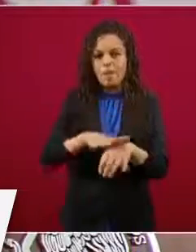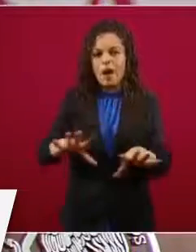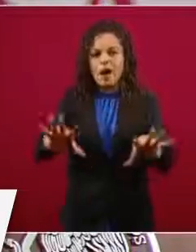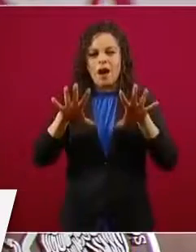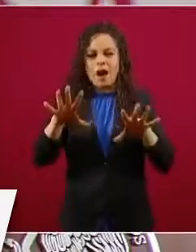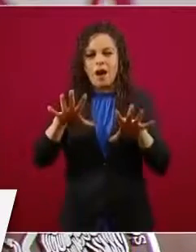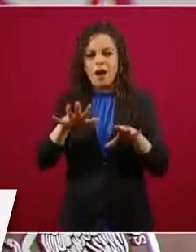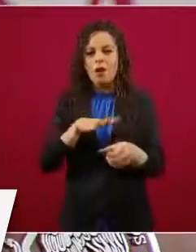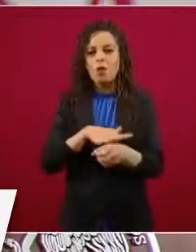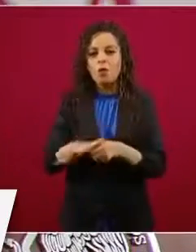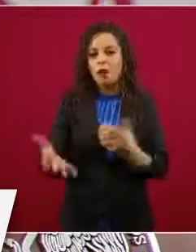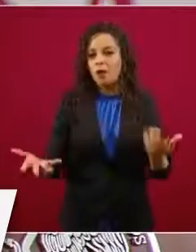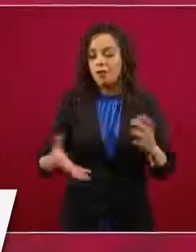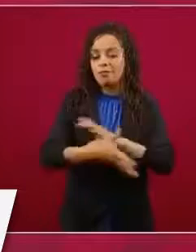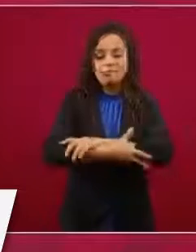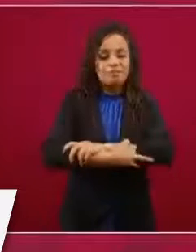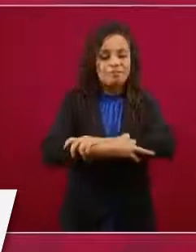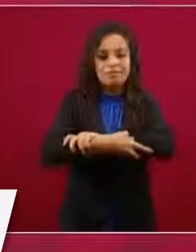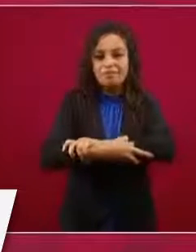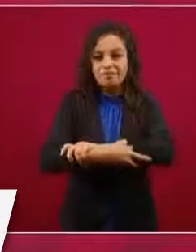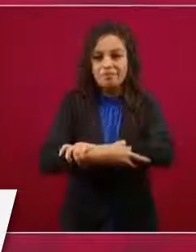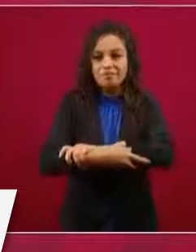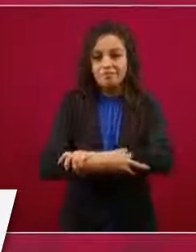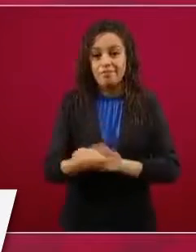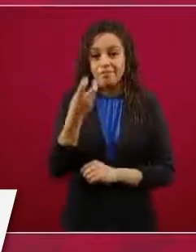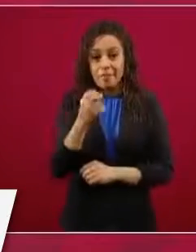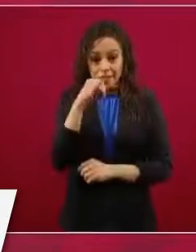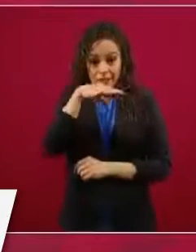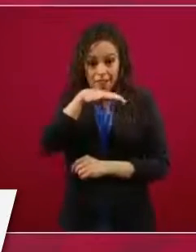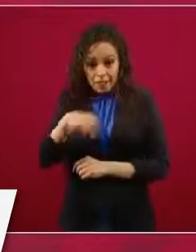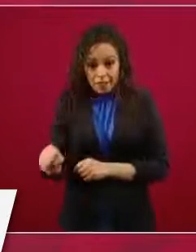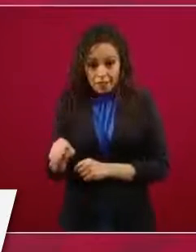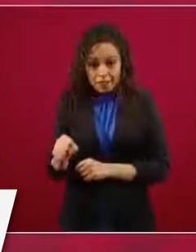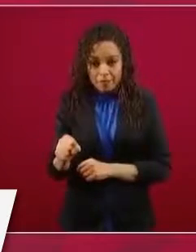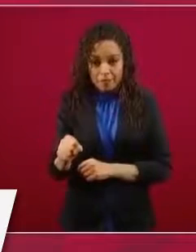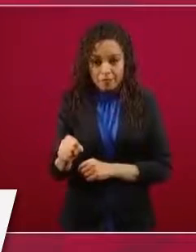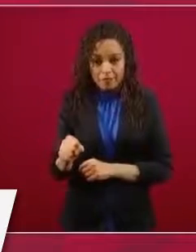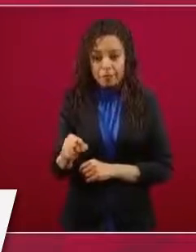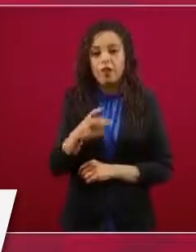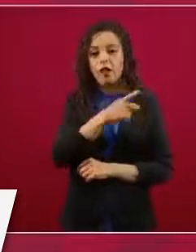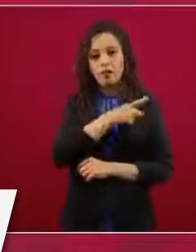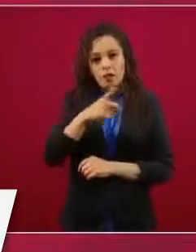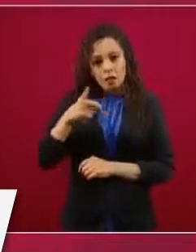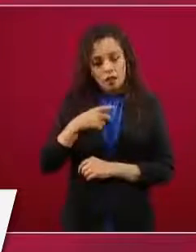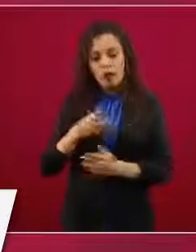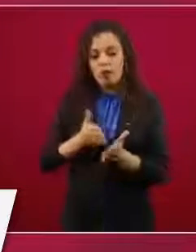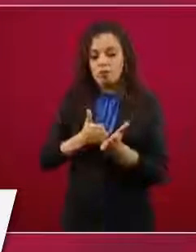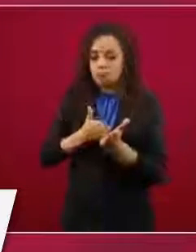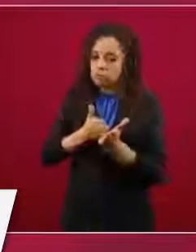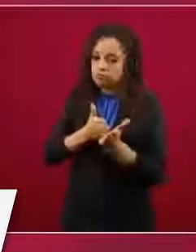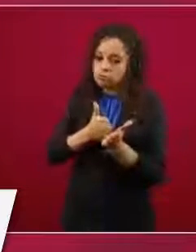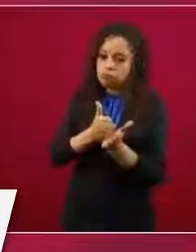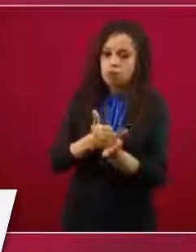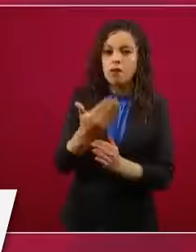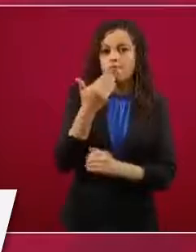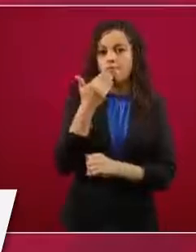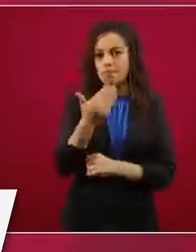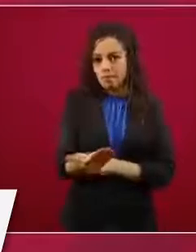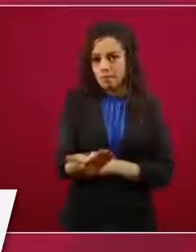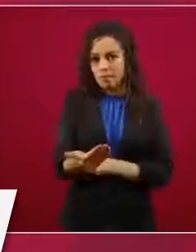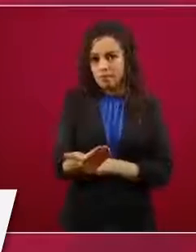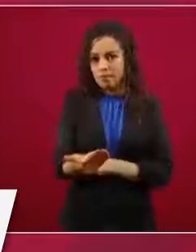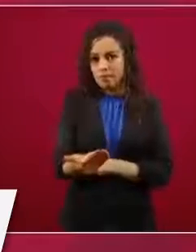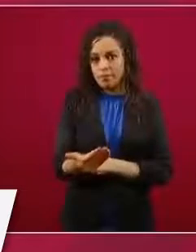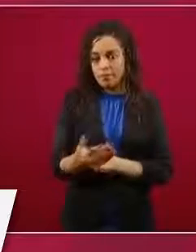el IMSS debe de hacerlo y moverse en esta dirección. ¿Cuál es la clave de esto? Que